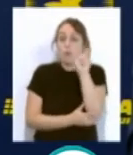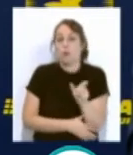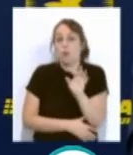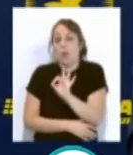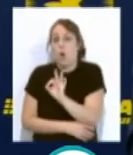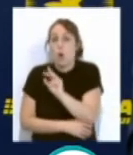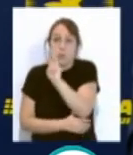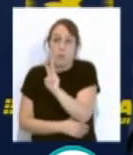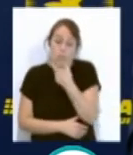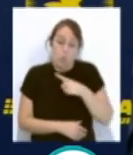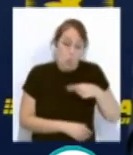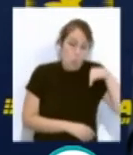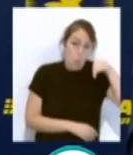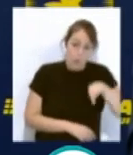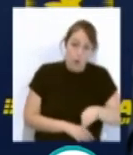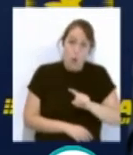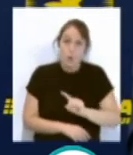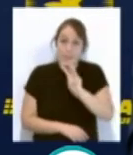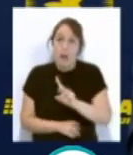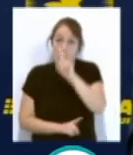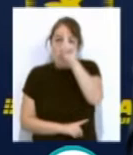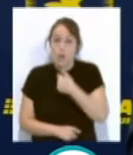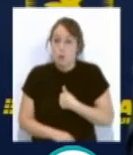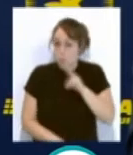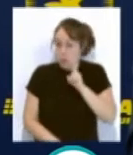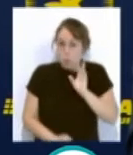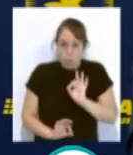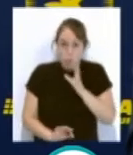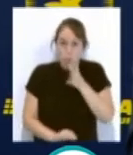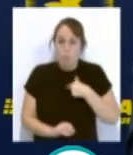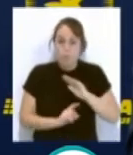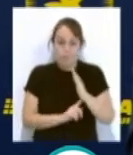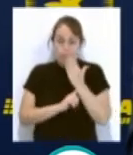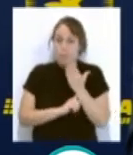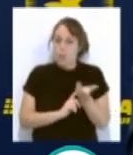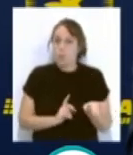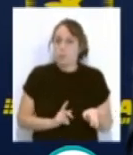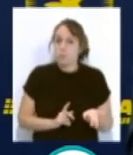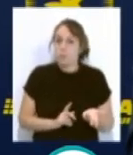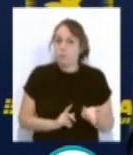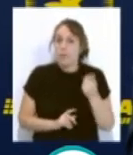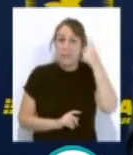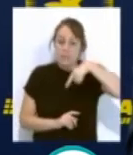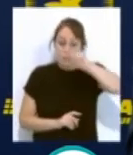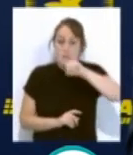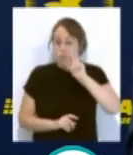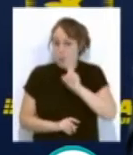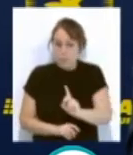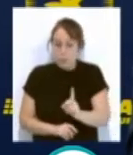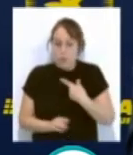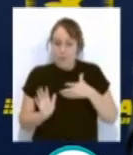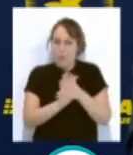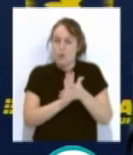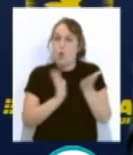una abajo y dos arriba, que no lo han visto. Yo lo acabo de ver porque me lo han enseñado y no tiene explicación